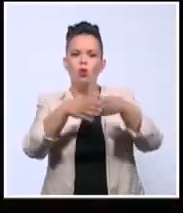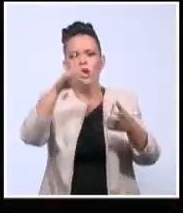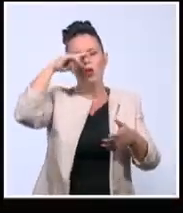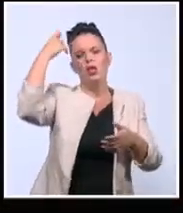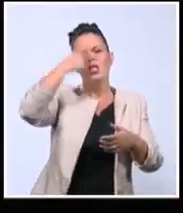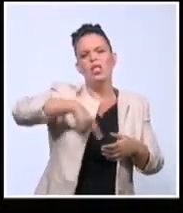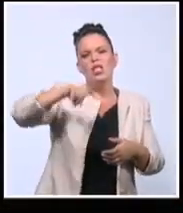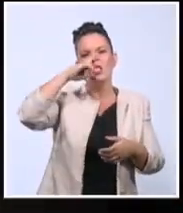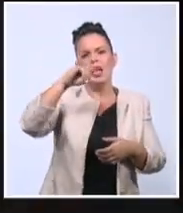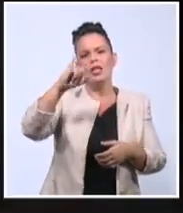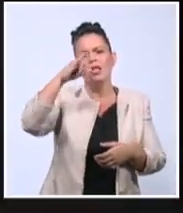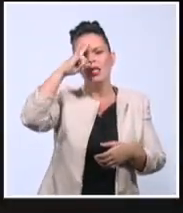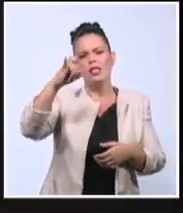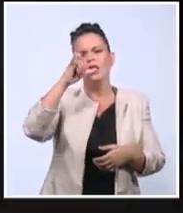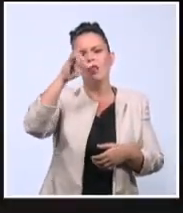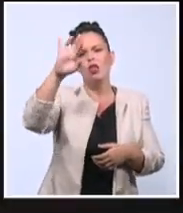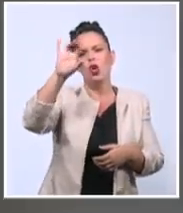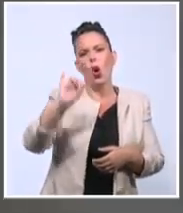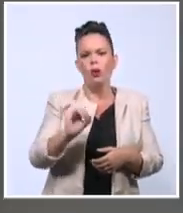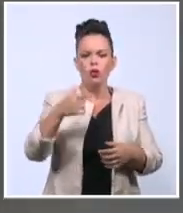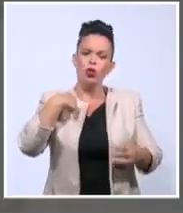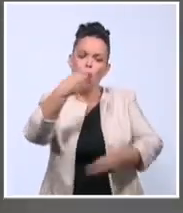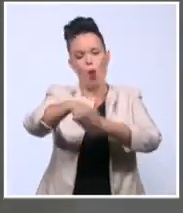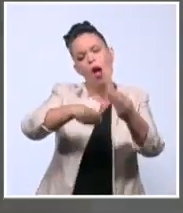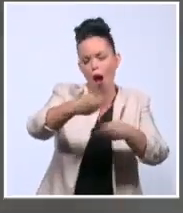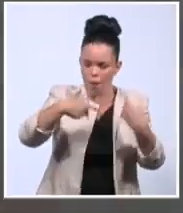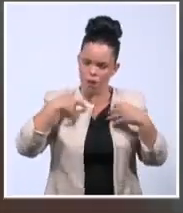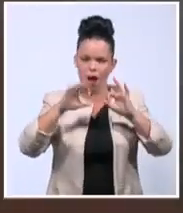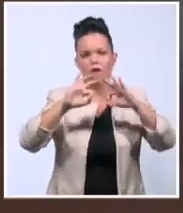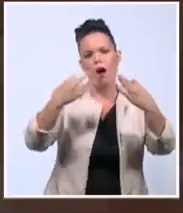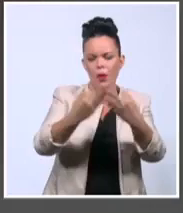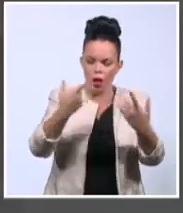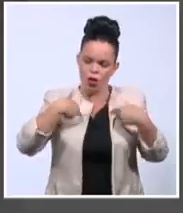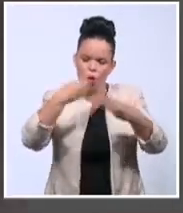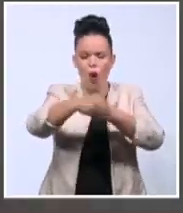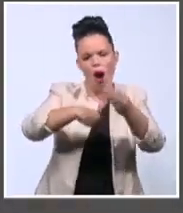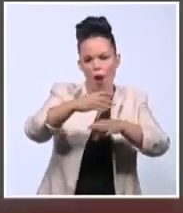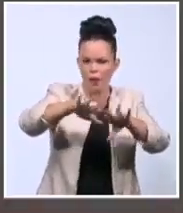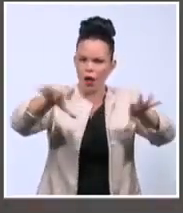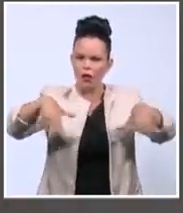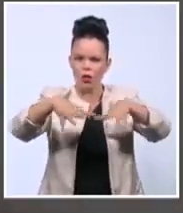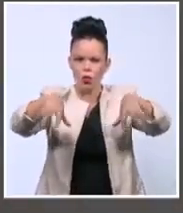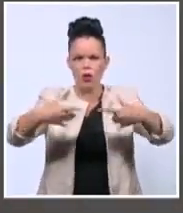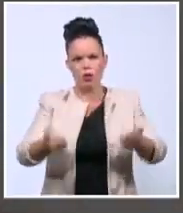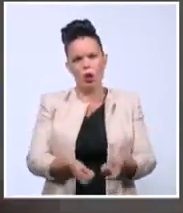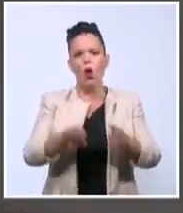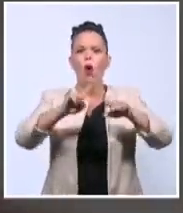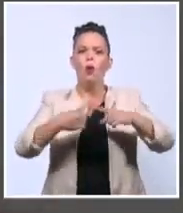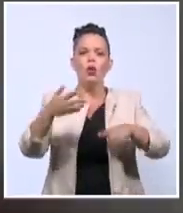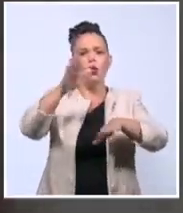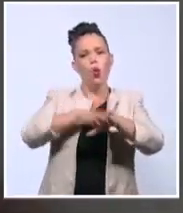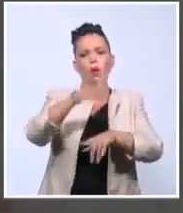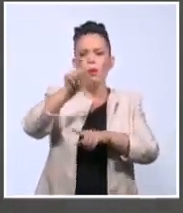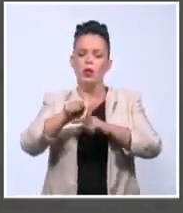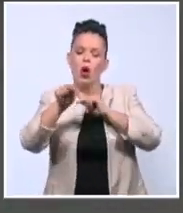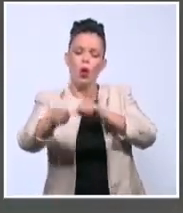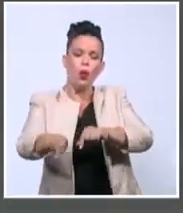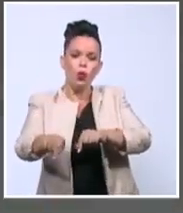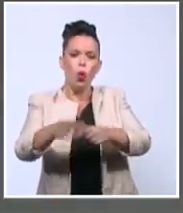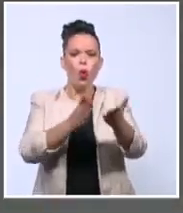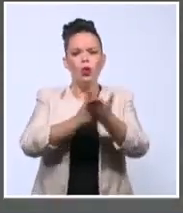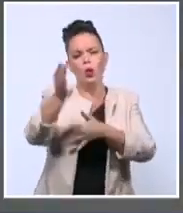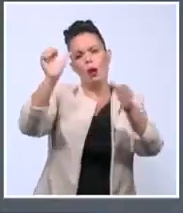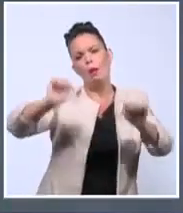voy a cambiarlo Yo voy a cambiar esto también Por persona como tú es que usted sabe cómo está Por persona como tú